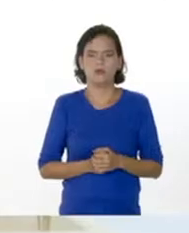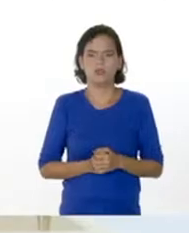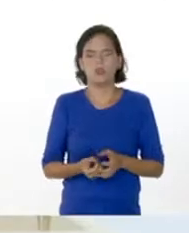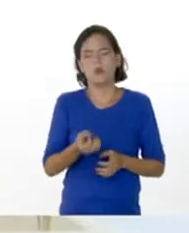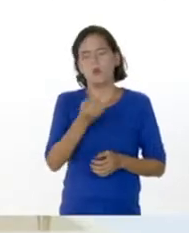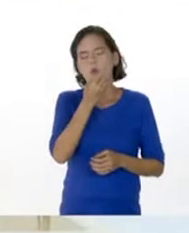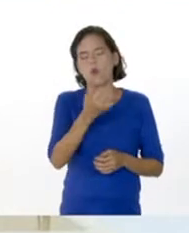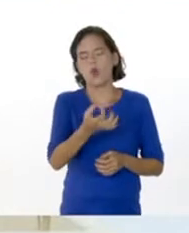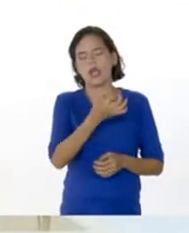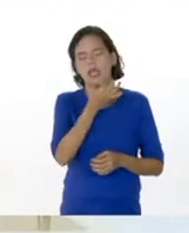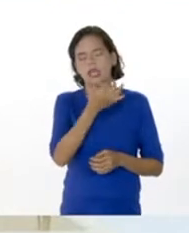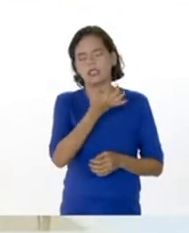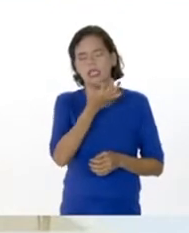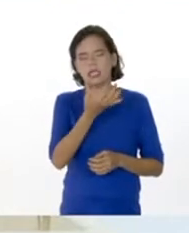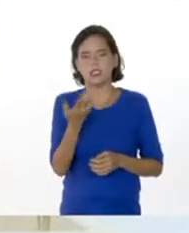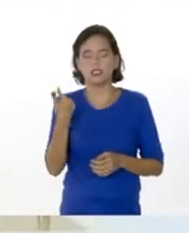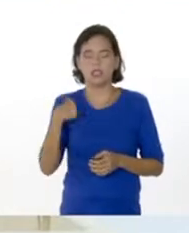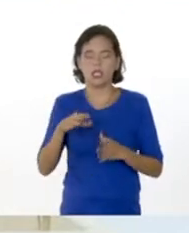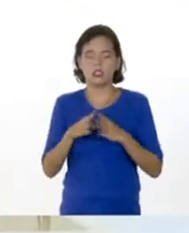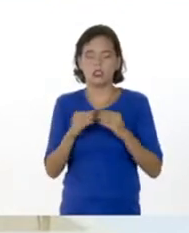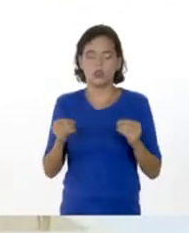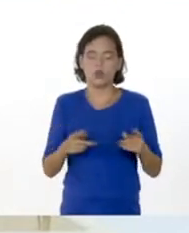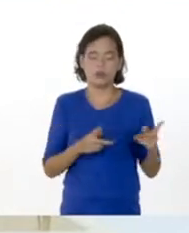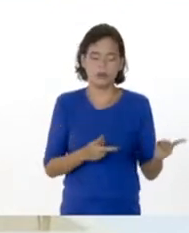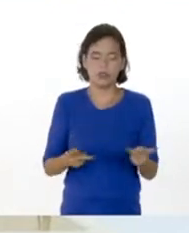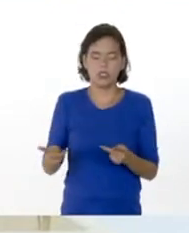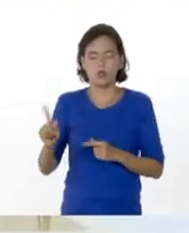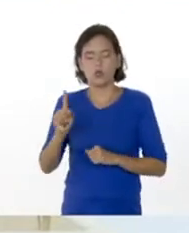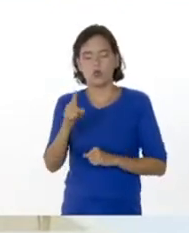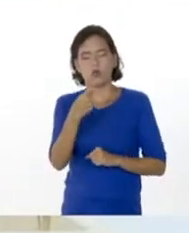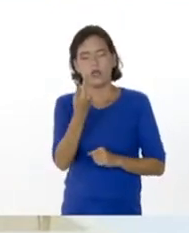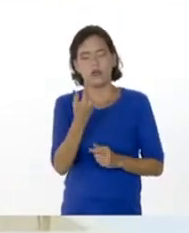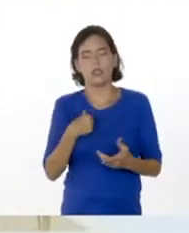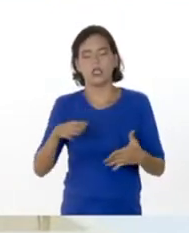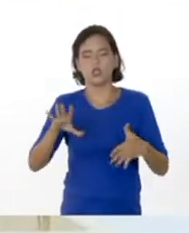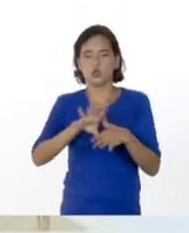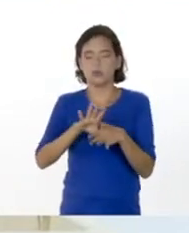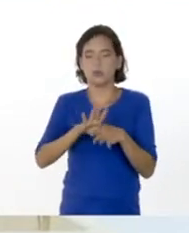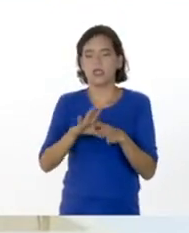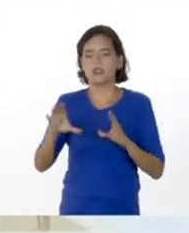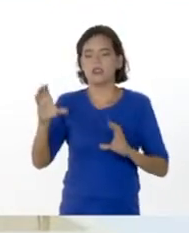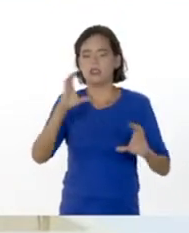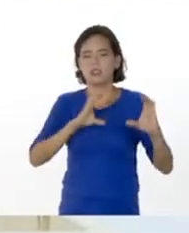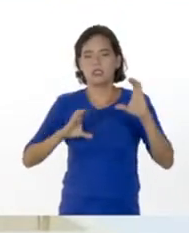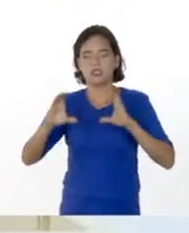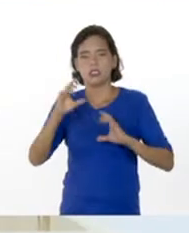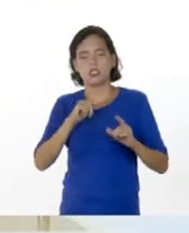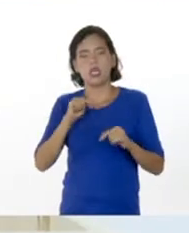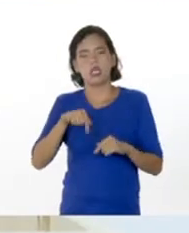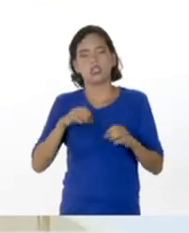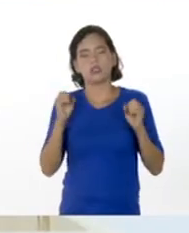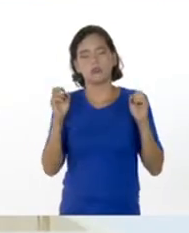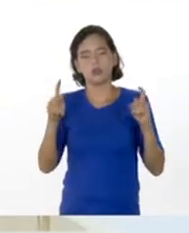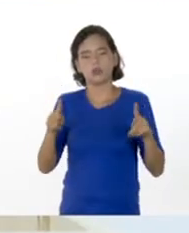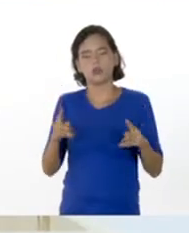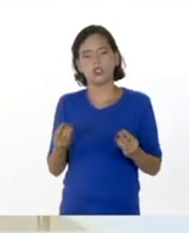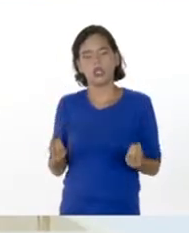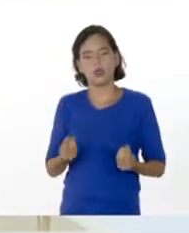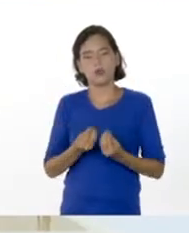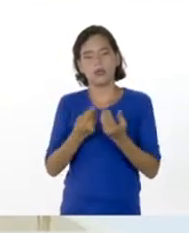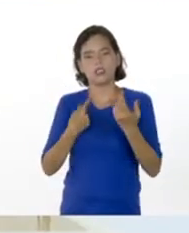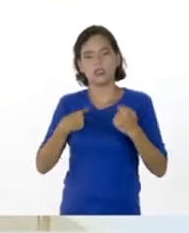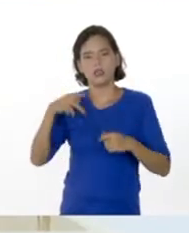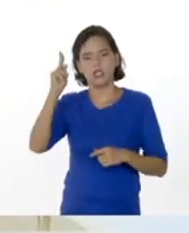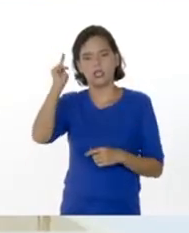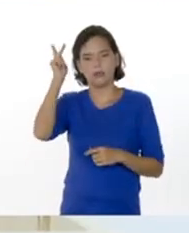Muy buenas tardes tengan todos y bienvenidos una vez más a Sumarte de Ciencia. En esta oportunidad, acompañado de la